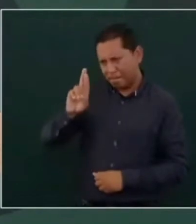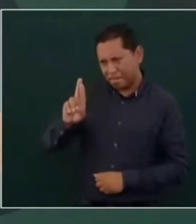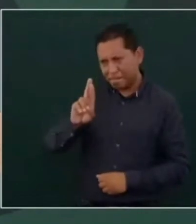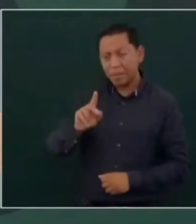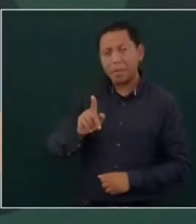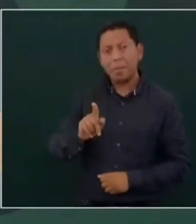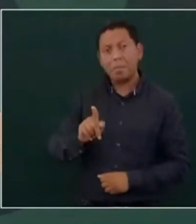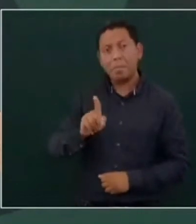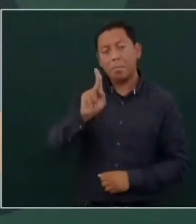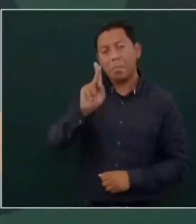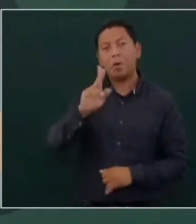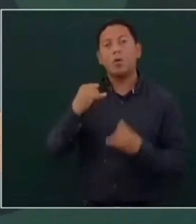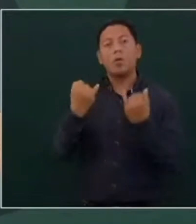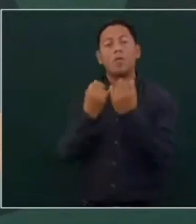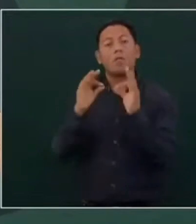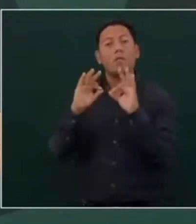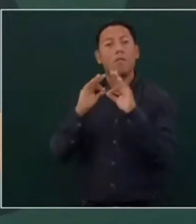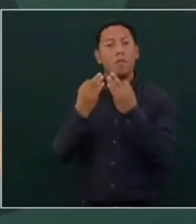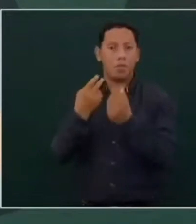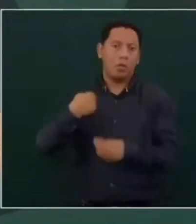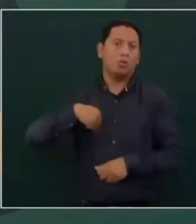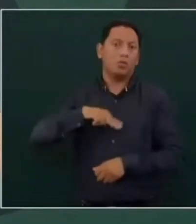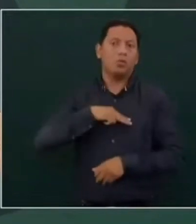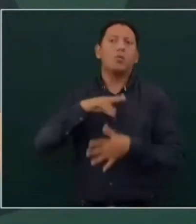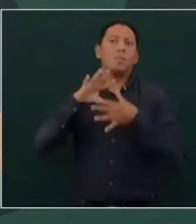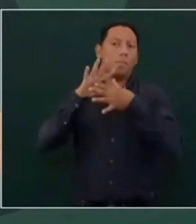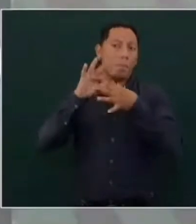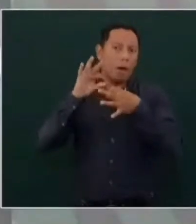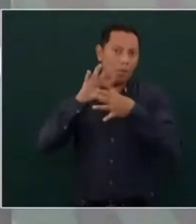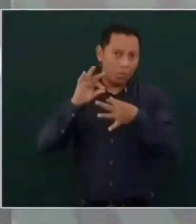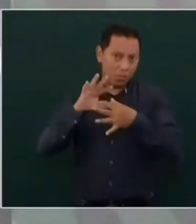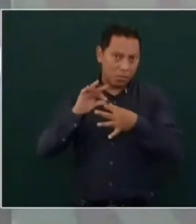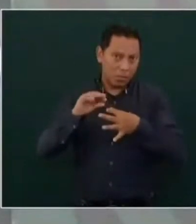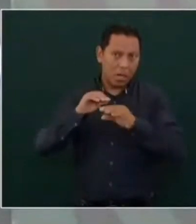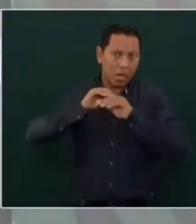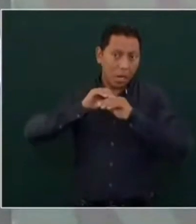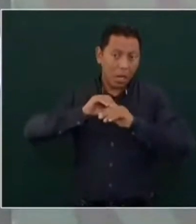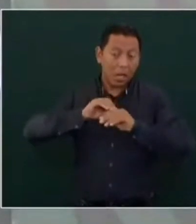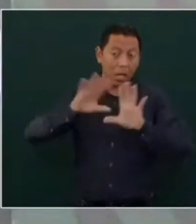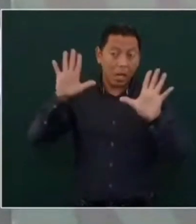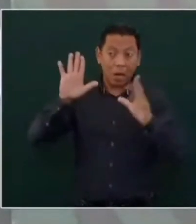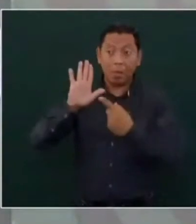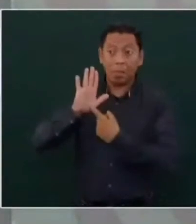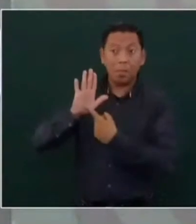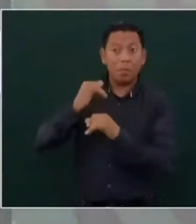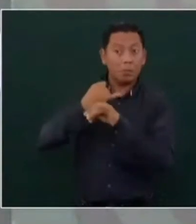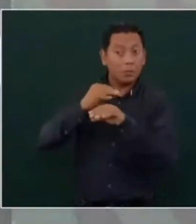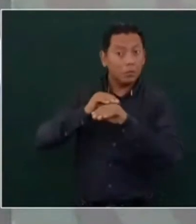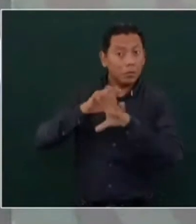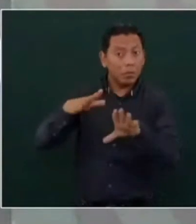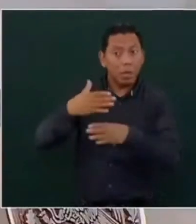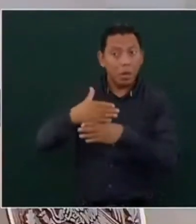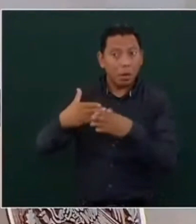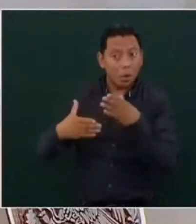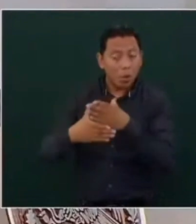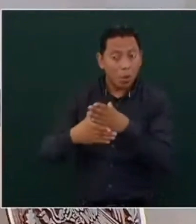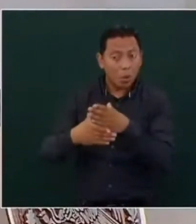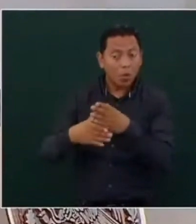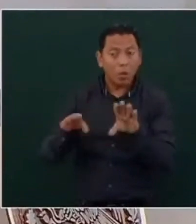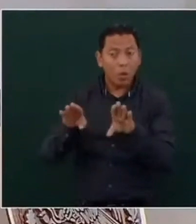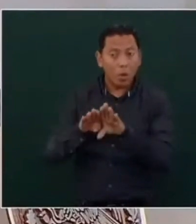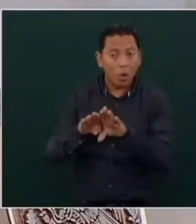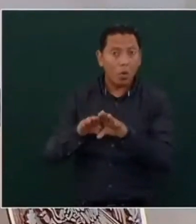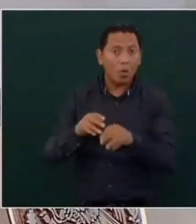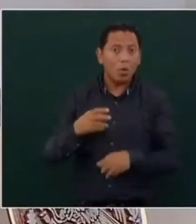pues también informando y aclarando las cosas no